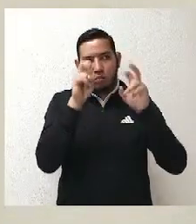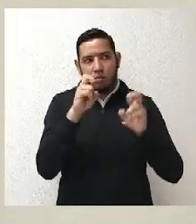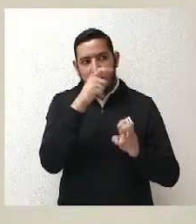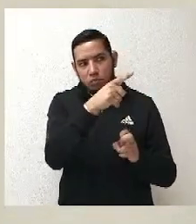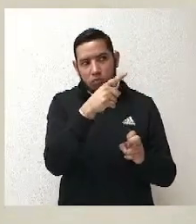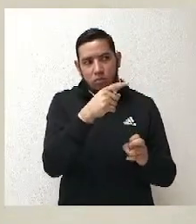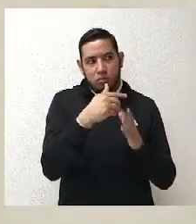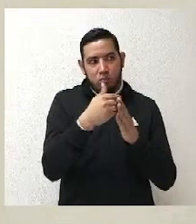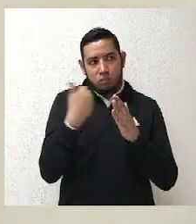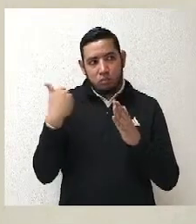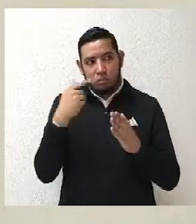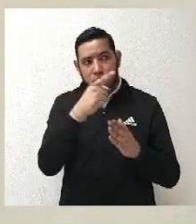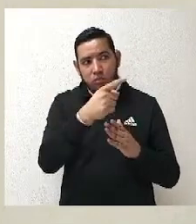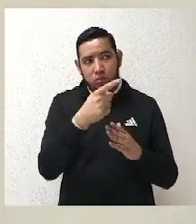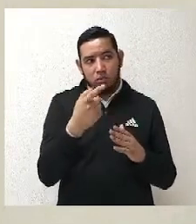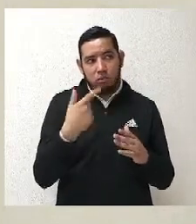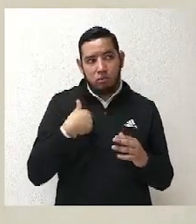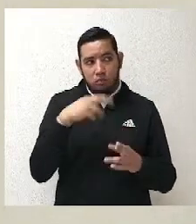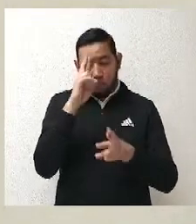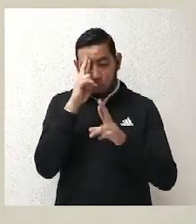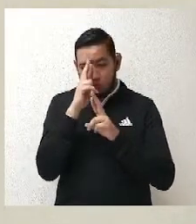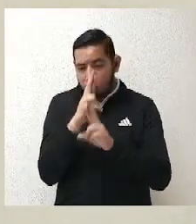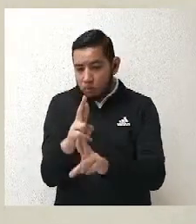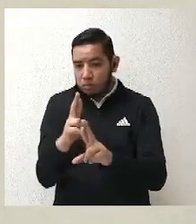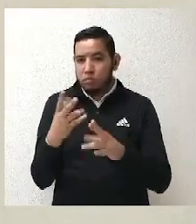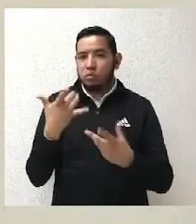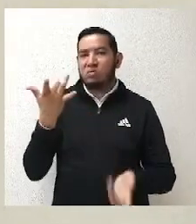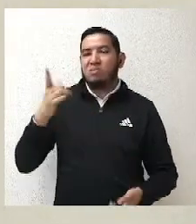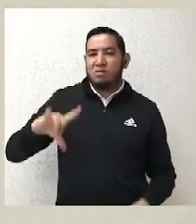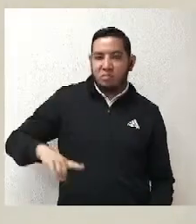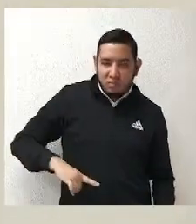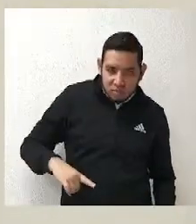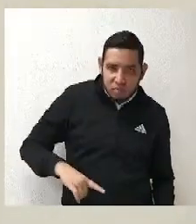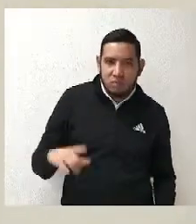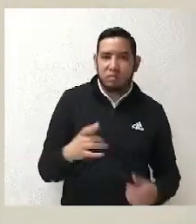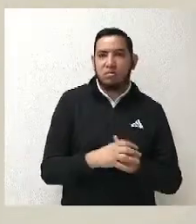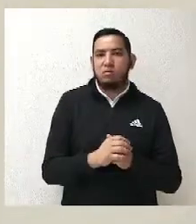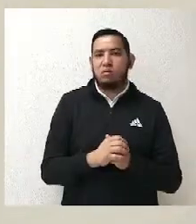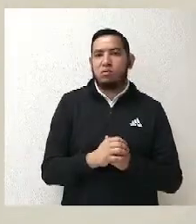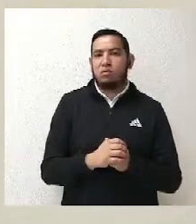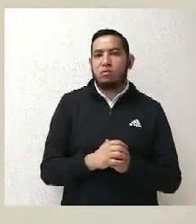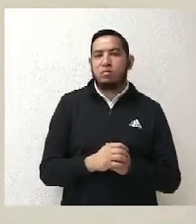anterior respecto de que ella, como coordinadora de los comités